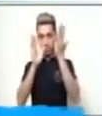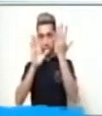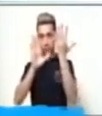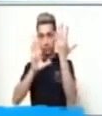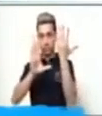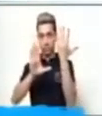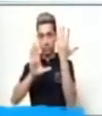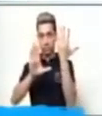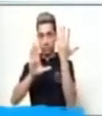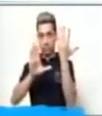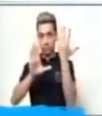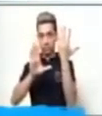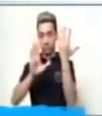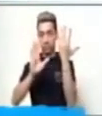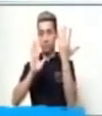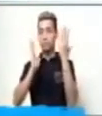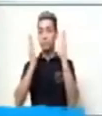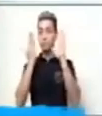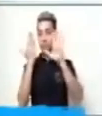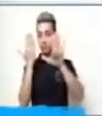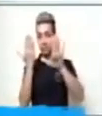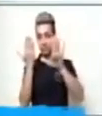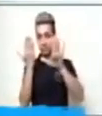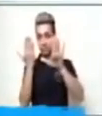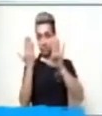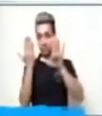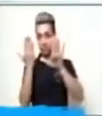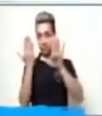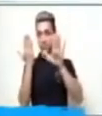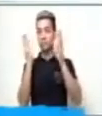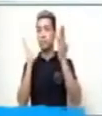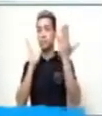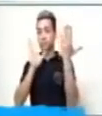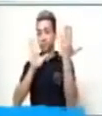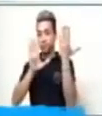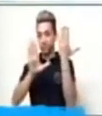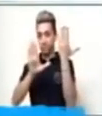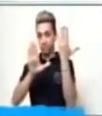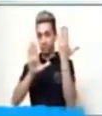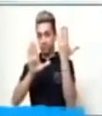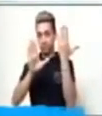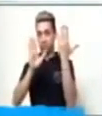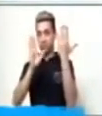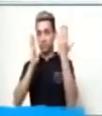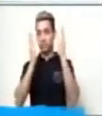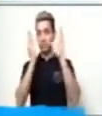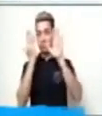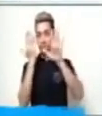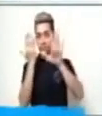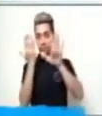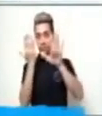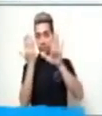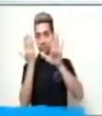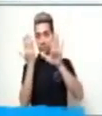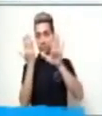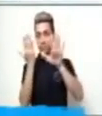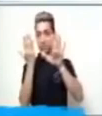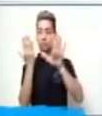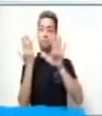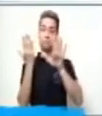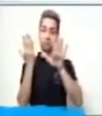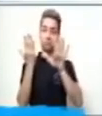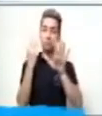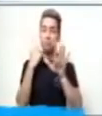Uno, dos. Uno, dos. Quizás en esta ocasión te